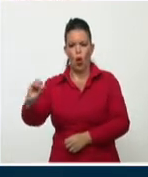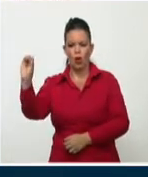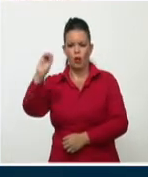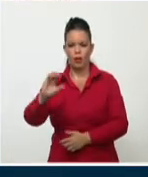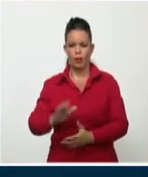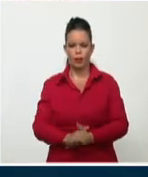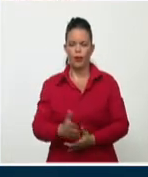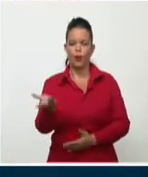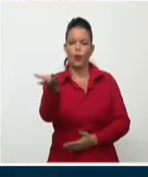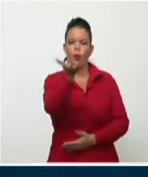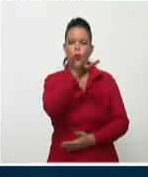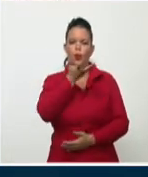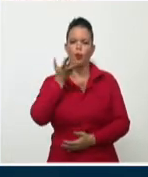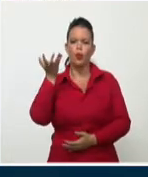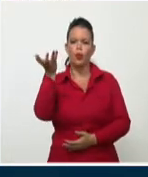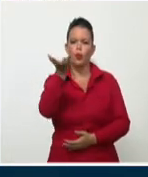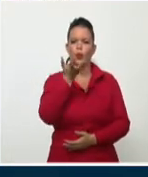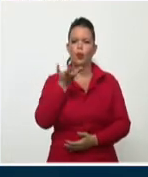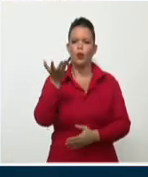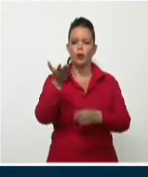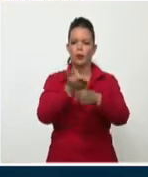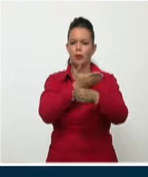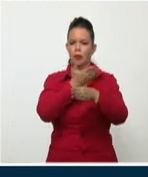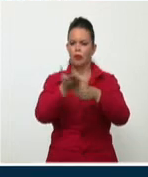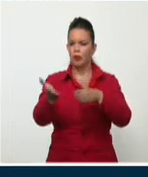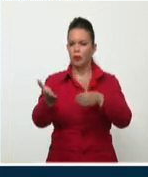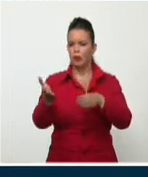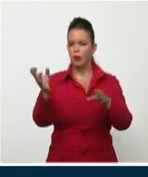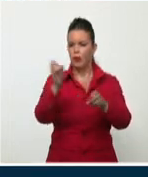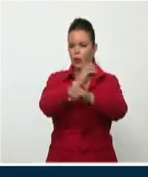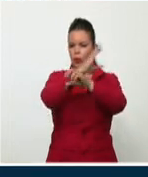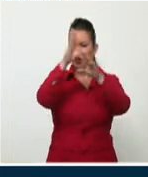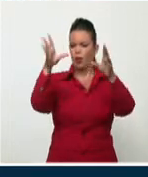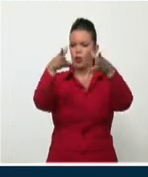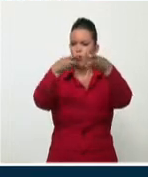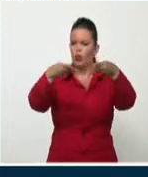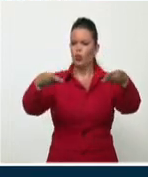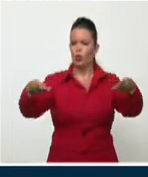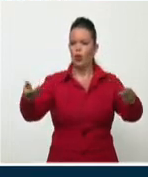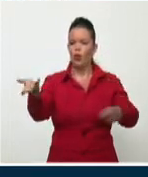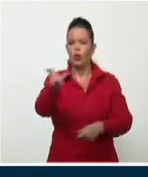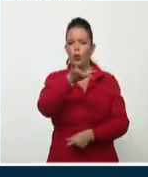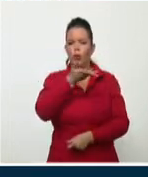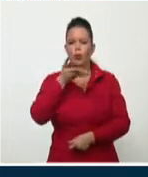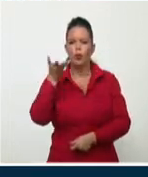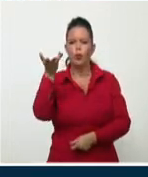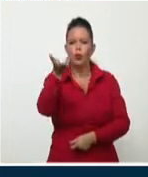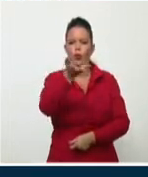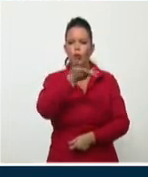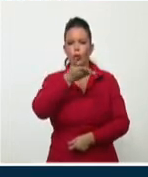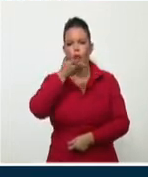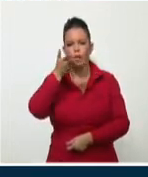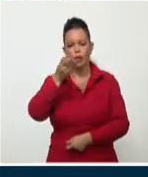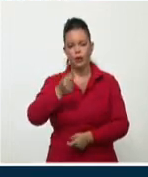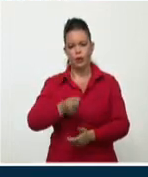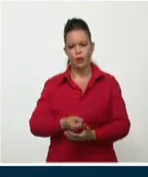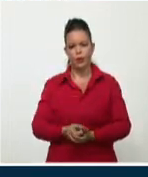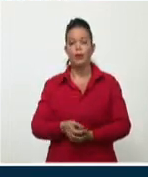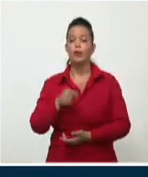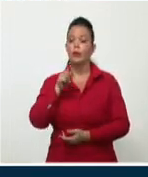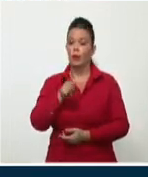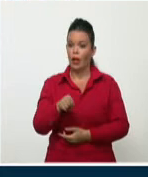vientos van a ser variables débiles durante la mañana. En la tarde se pondrá el régimen de brisas hacia zonas costeras. Esto va a favorecer una mayor